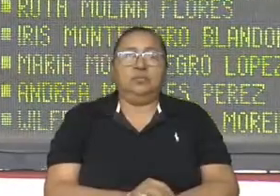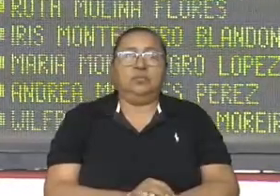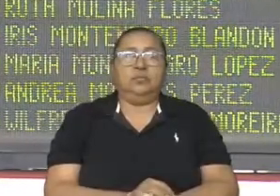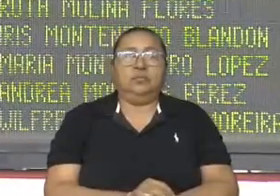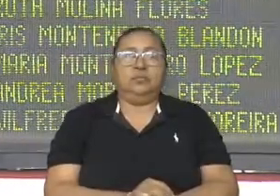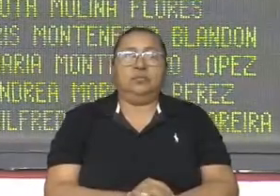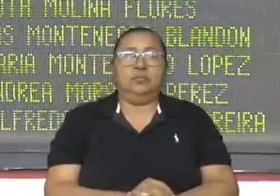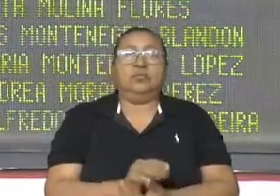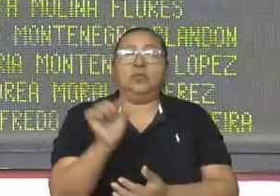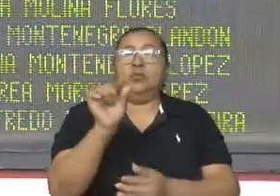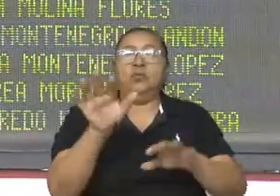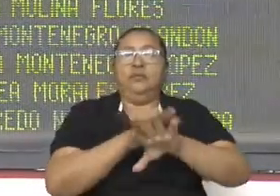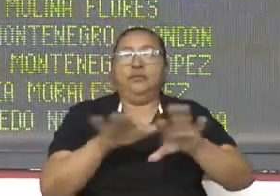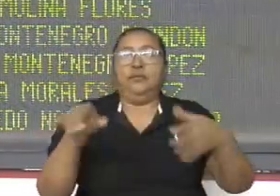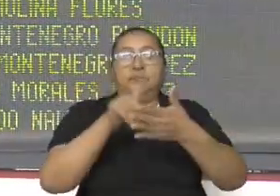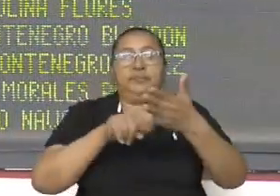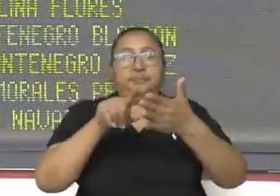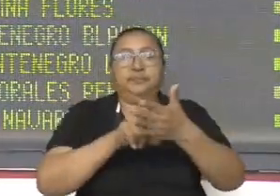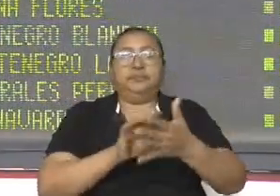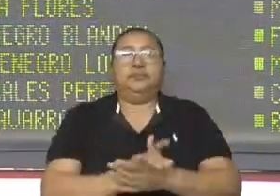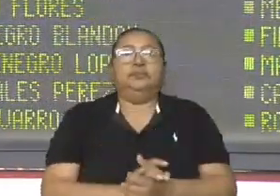Se va a cerrar la votación.